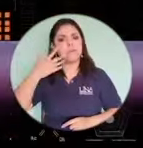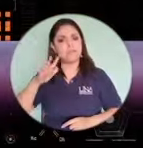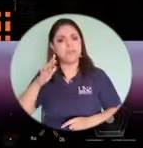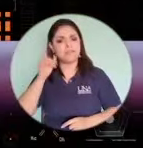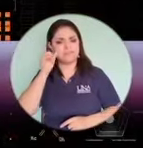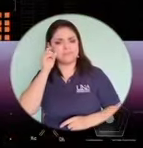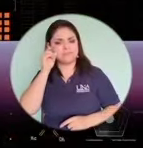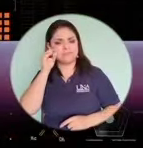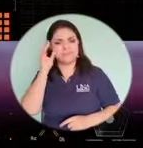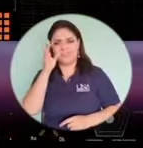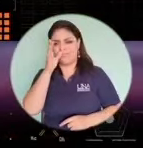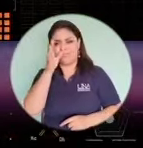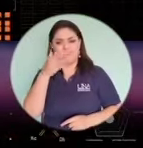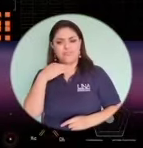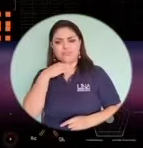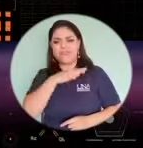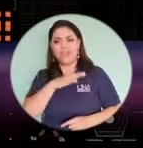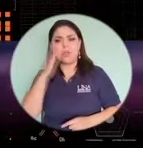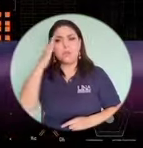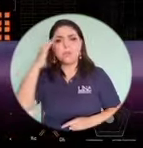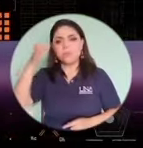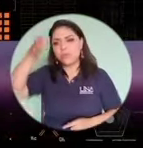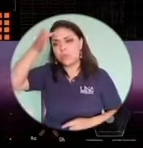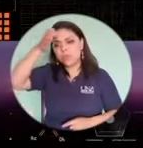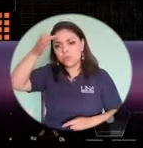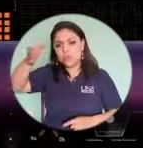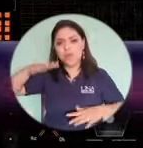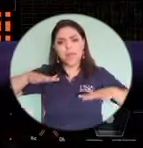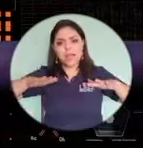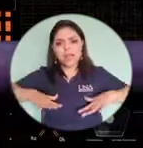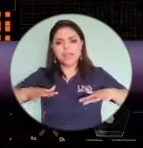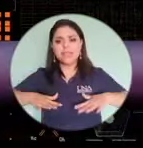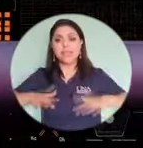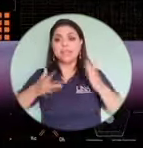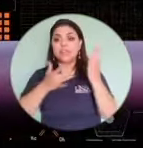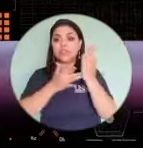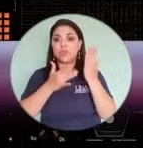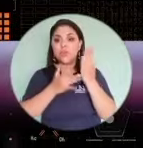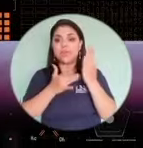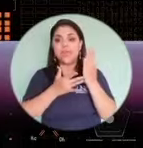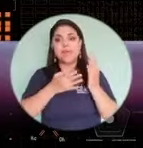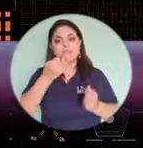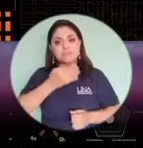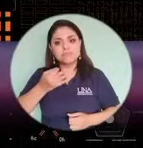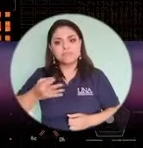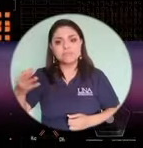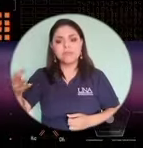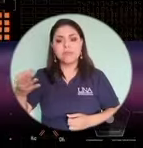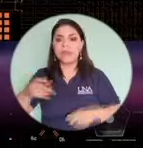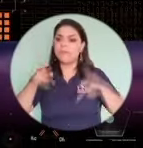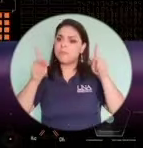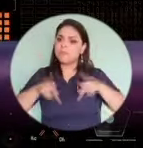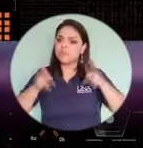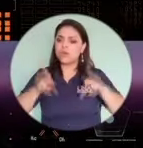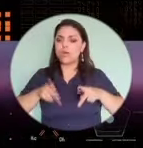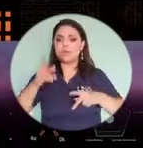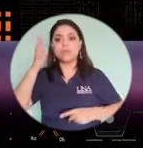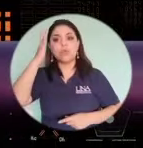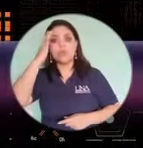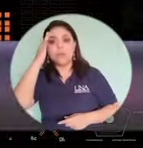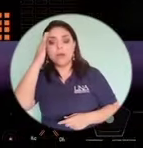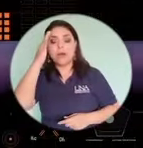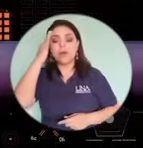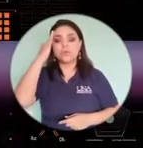que en una cultura donde la tecnología prácticamente es el pan de cada día, las personas nos hayamos preocupado por